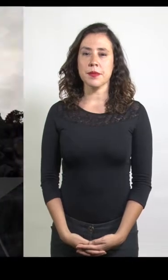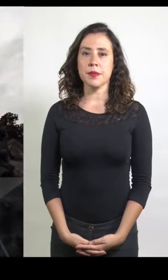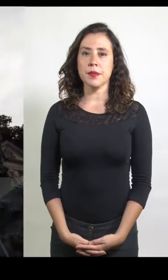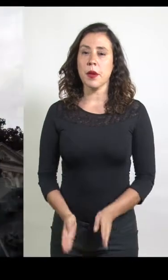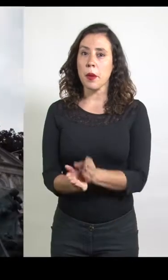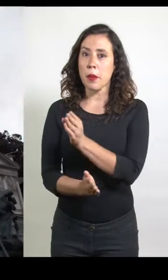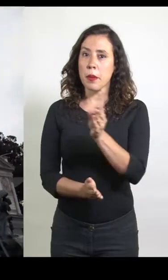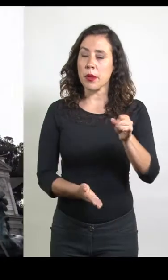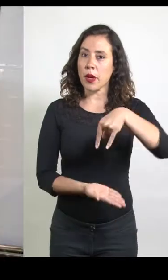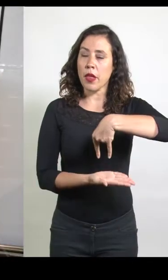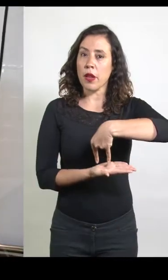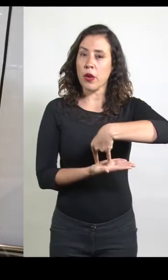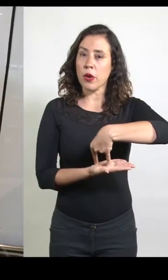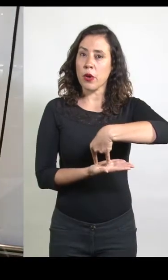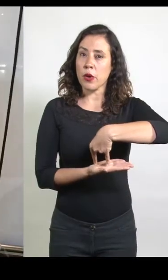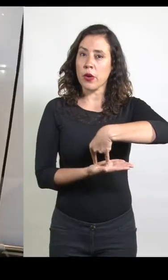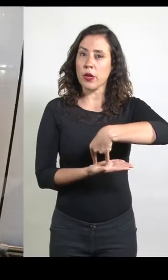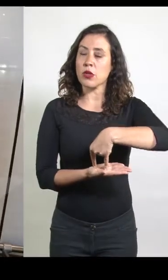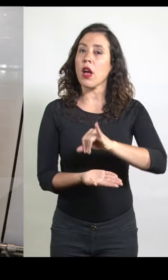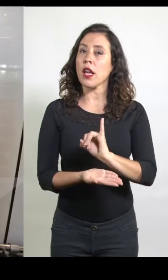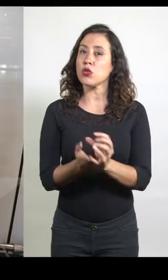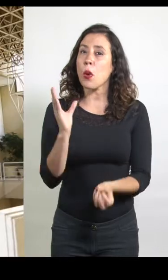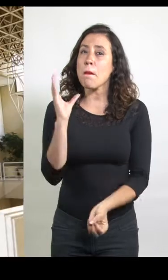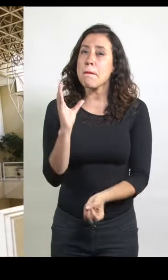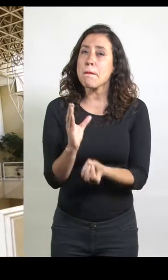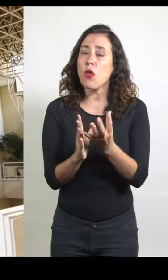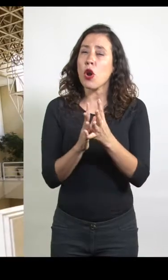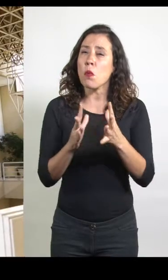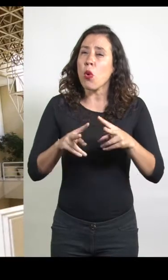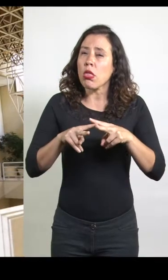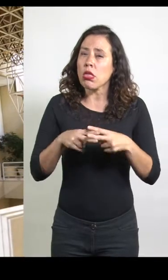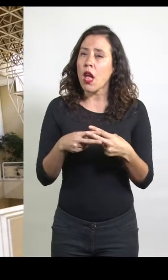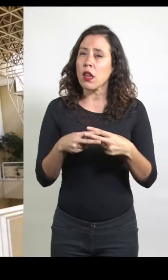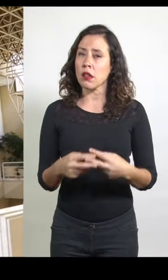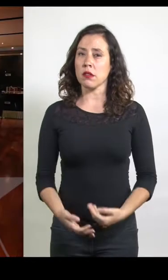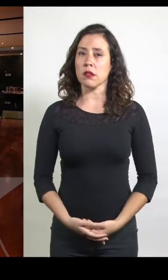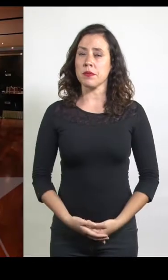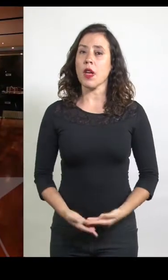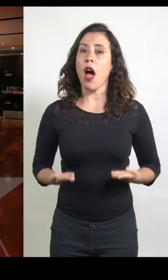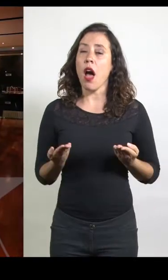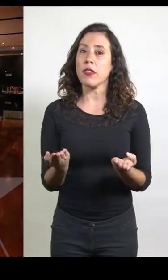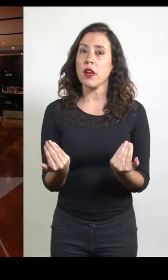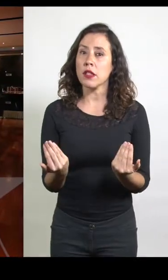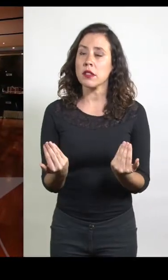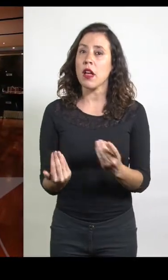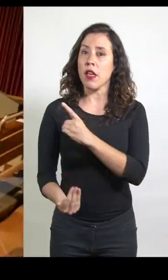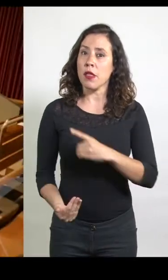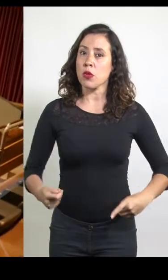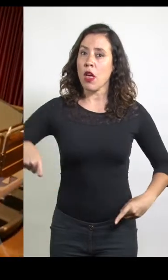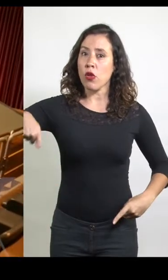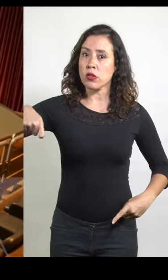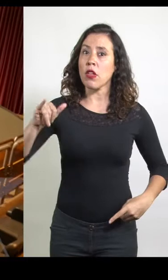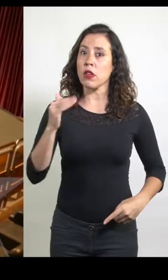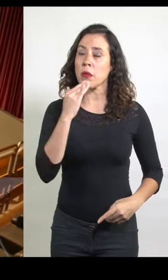La Biblioteca del Congreso Nacional de Chile es una institución moderna y profusamente tecnificada, que cubre las necesidades de parlamentarios